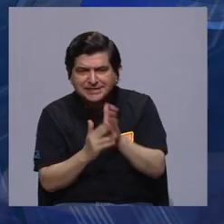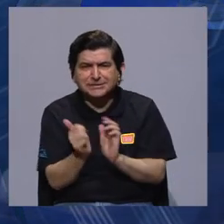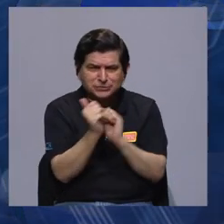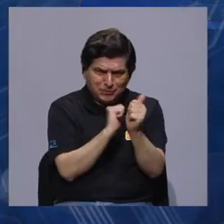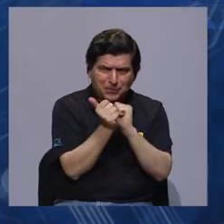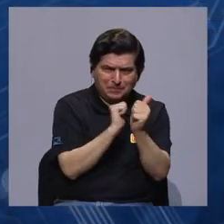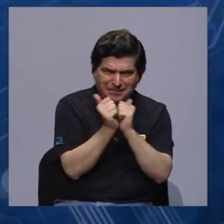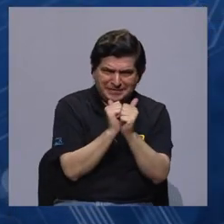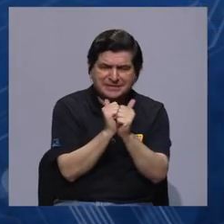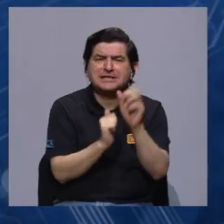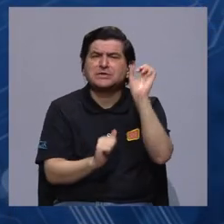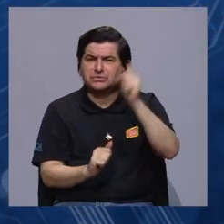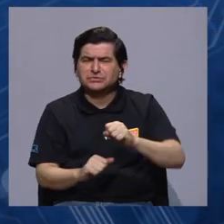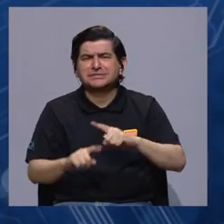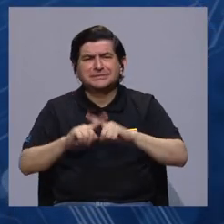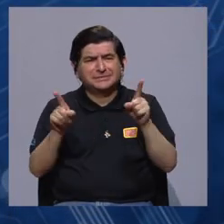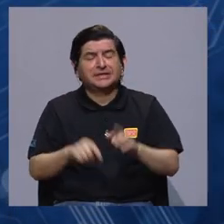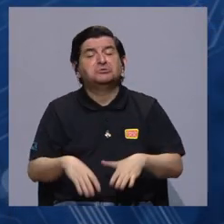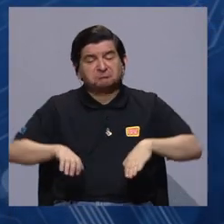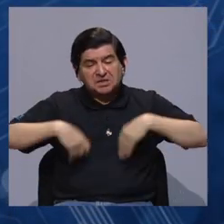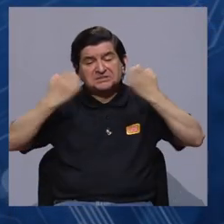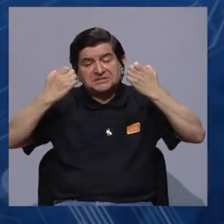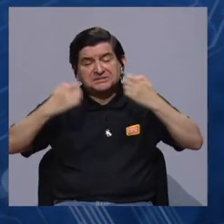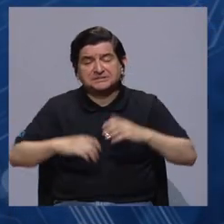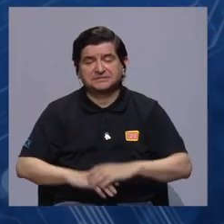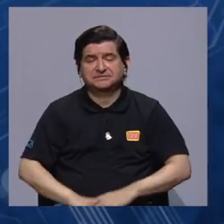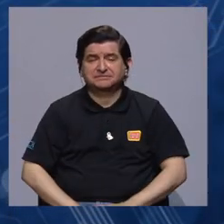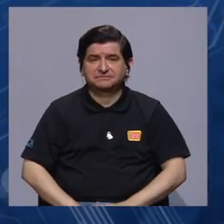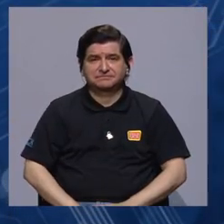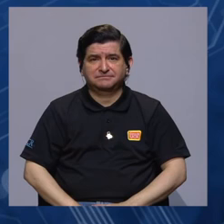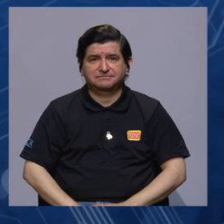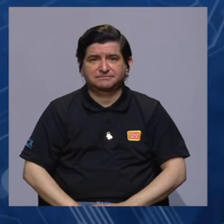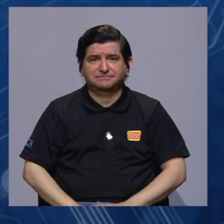acceder, muy competitivos, pero existen.